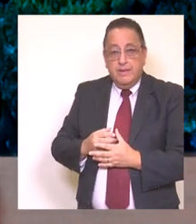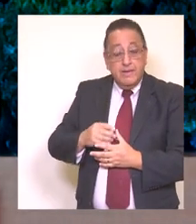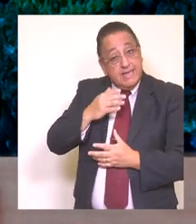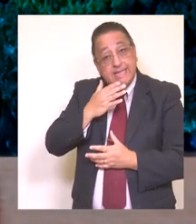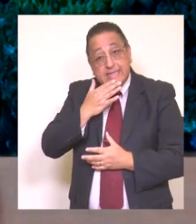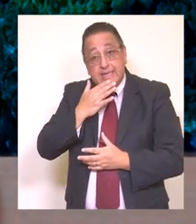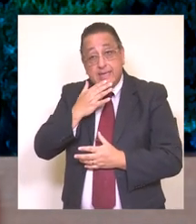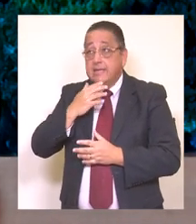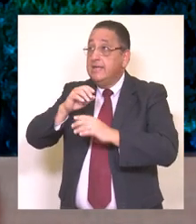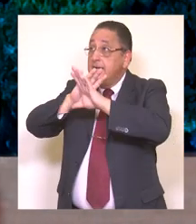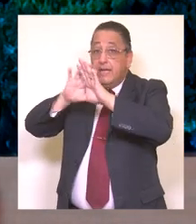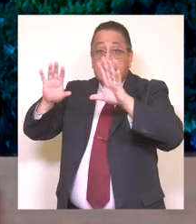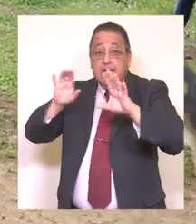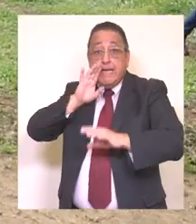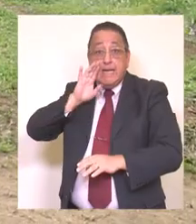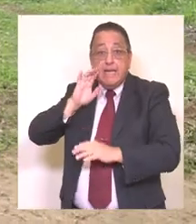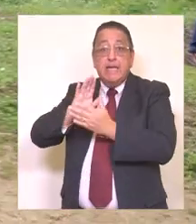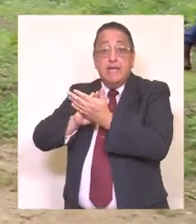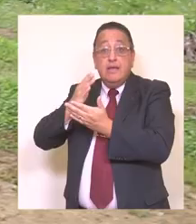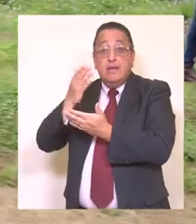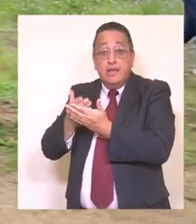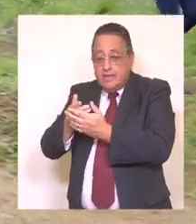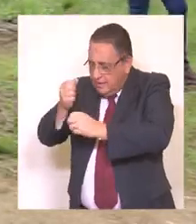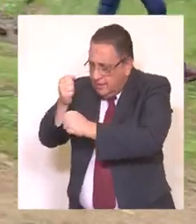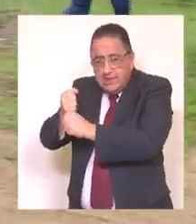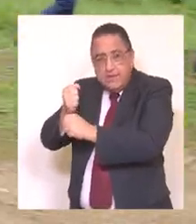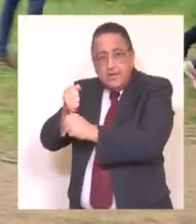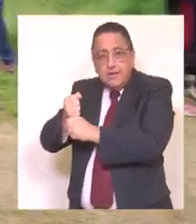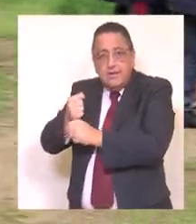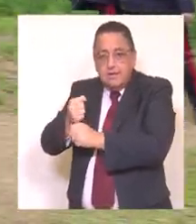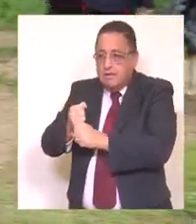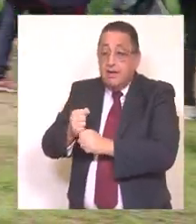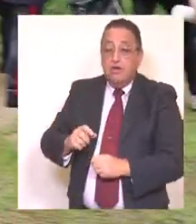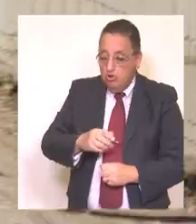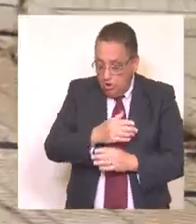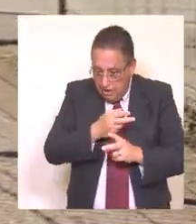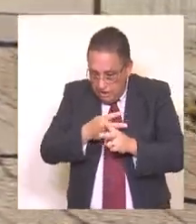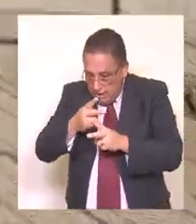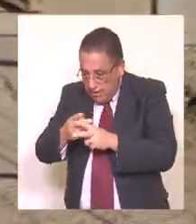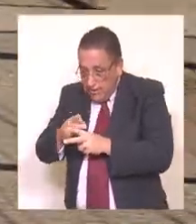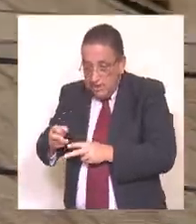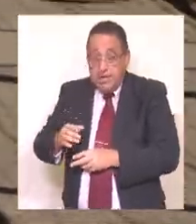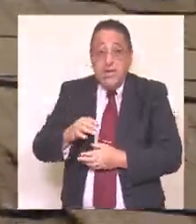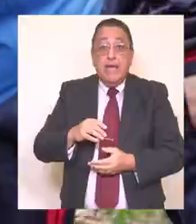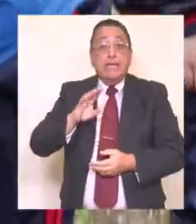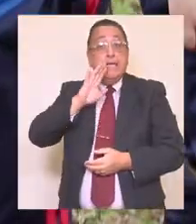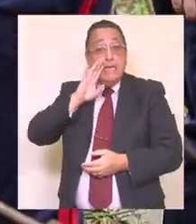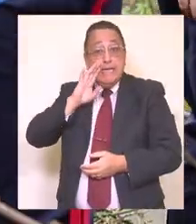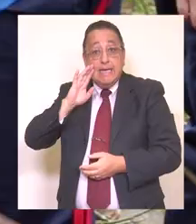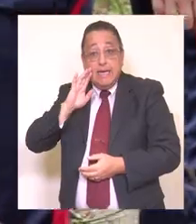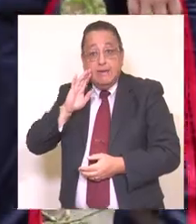se continuó trabajando en campañas de limpieza, se reingresó nuevamente al Sistema de